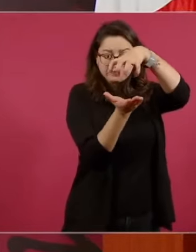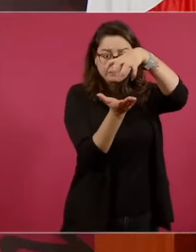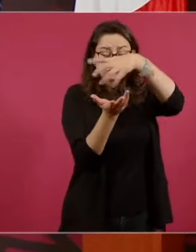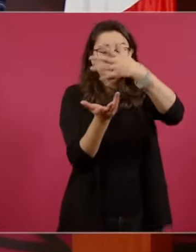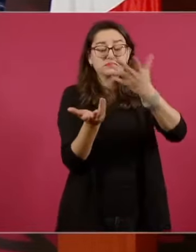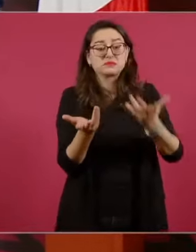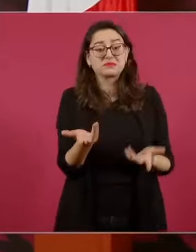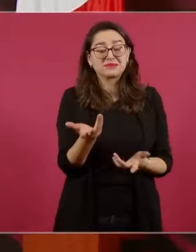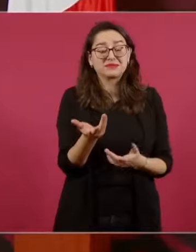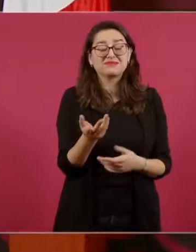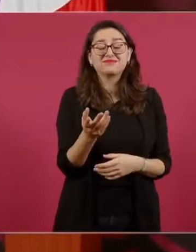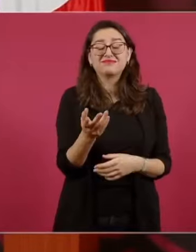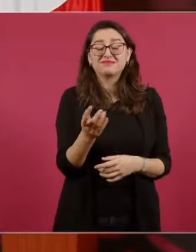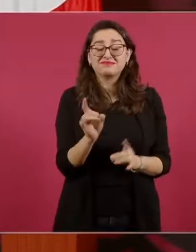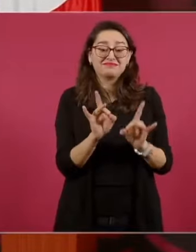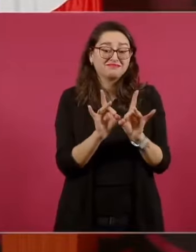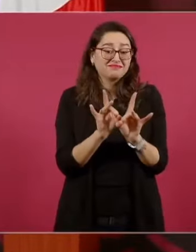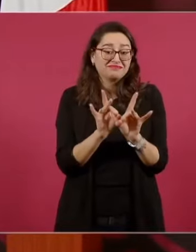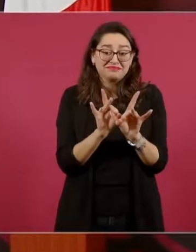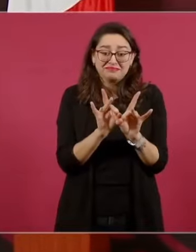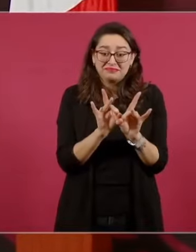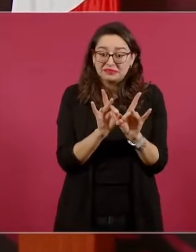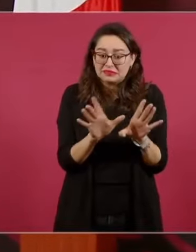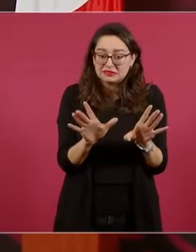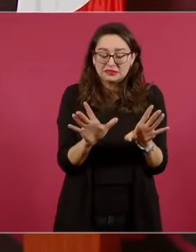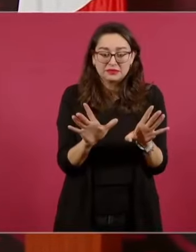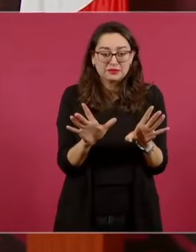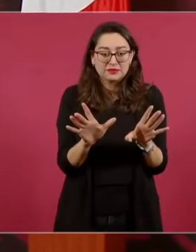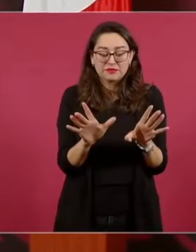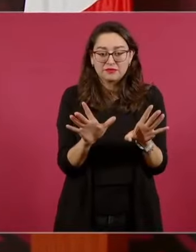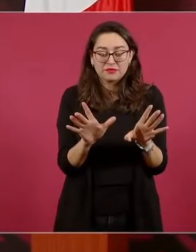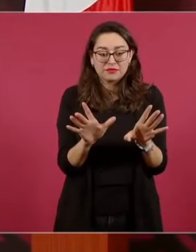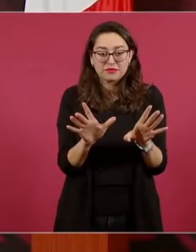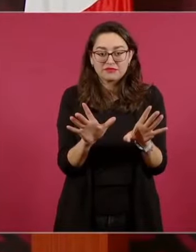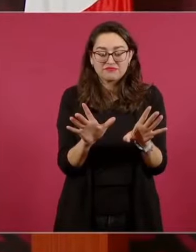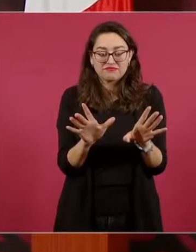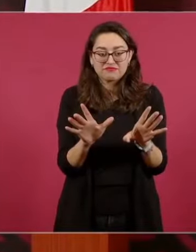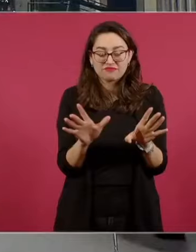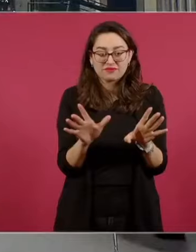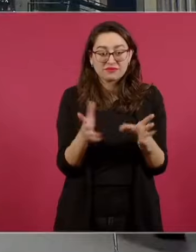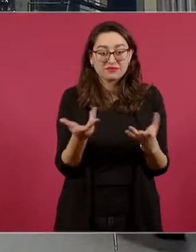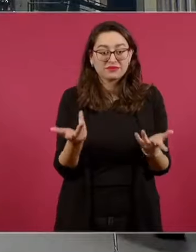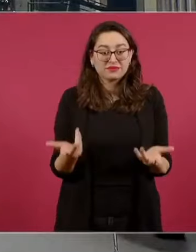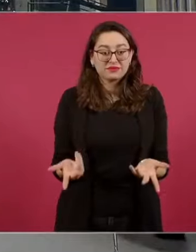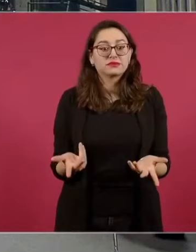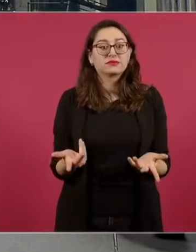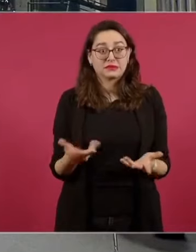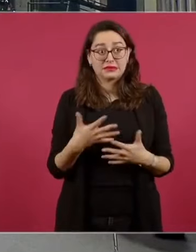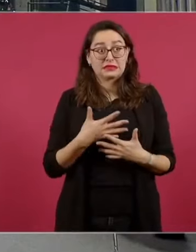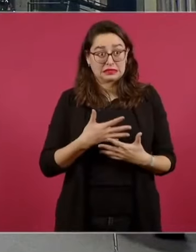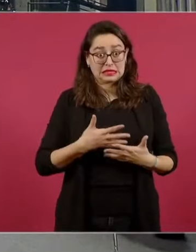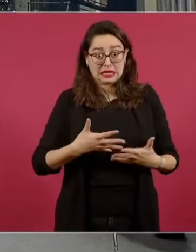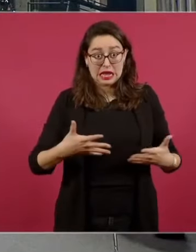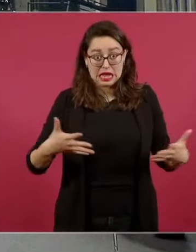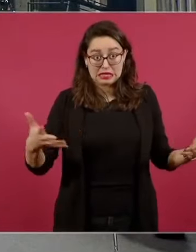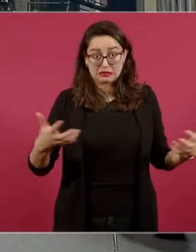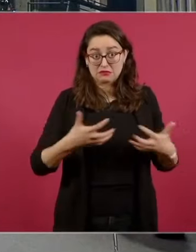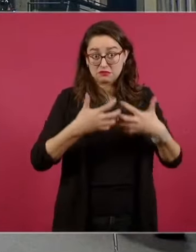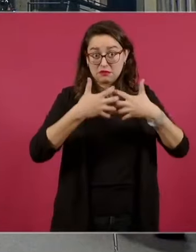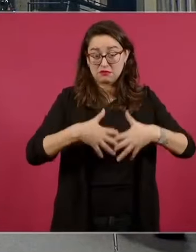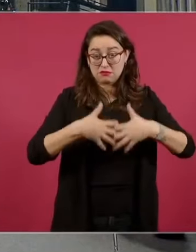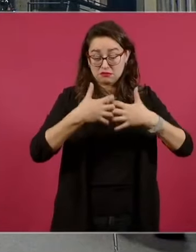una grúa grande, grande, para